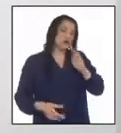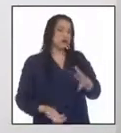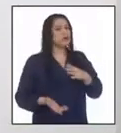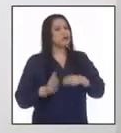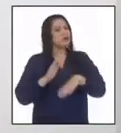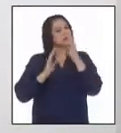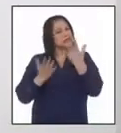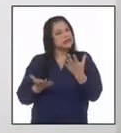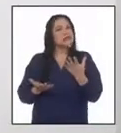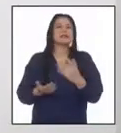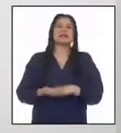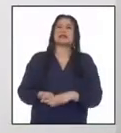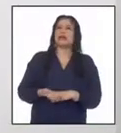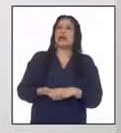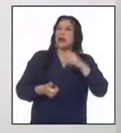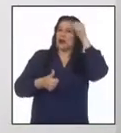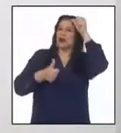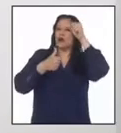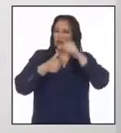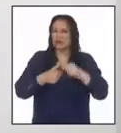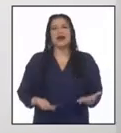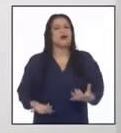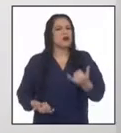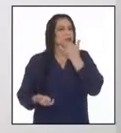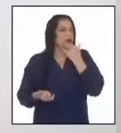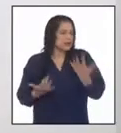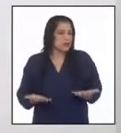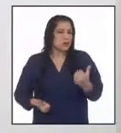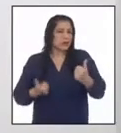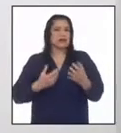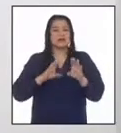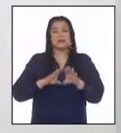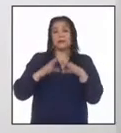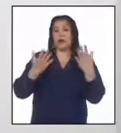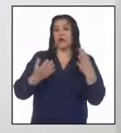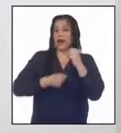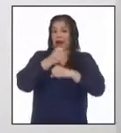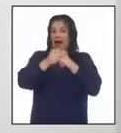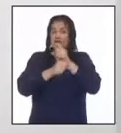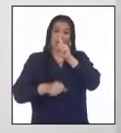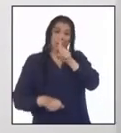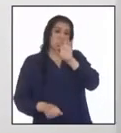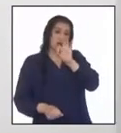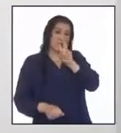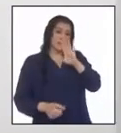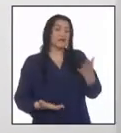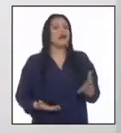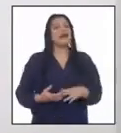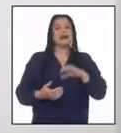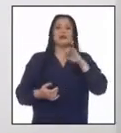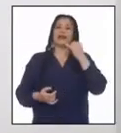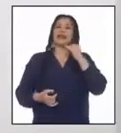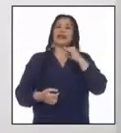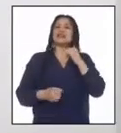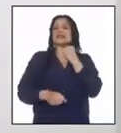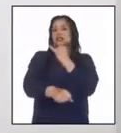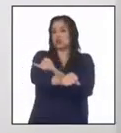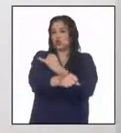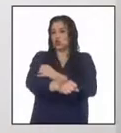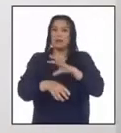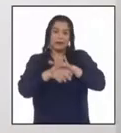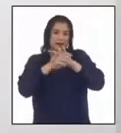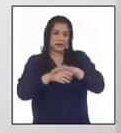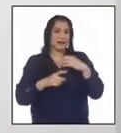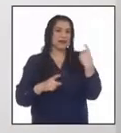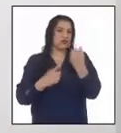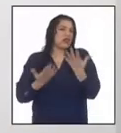principales hechos en aquel escenario fue la creación en 1926 del Instituto de Medicina Social en la